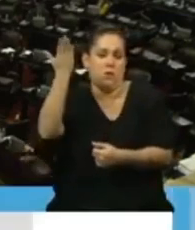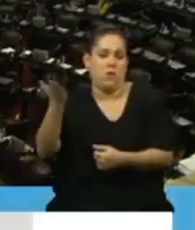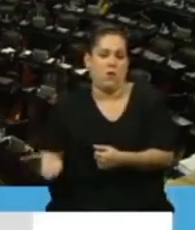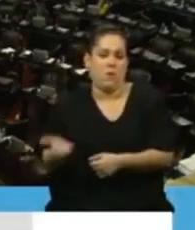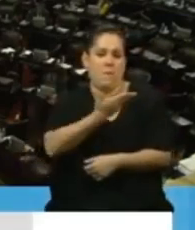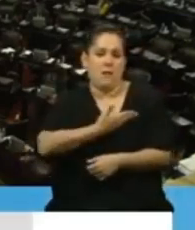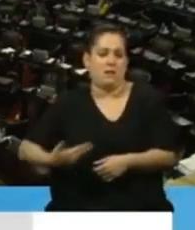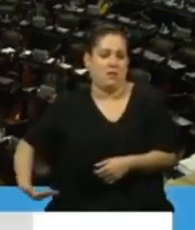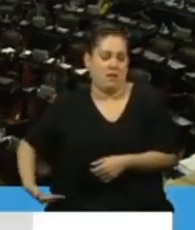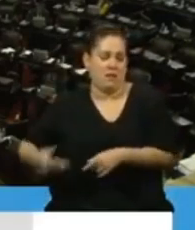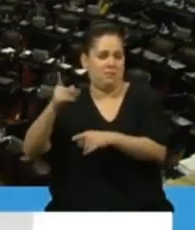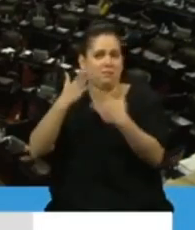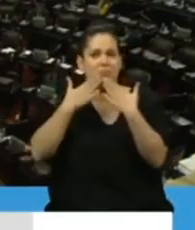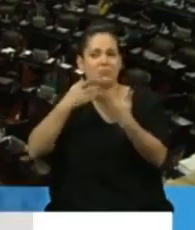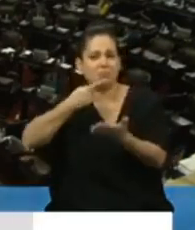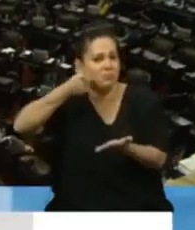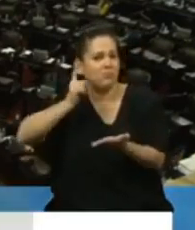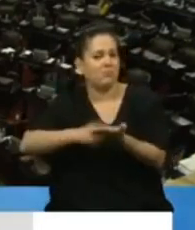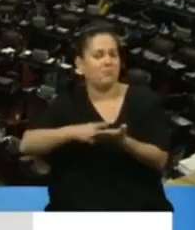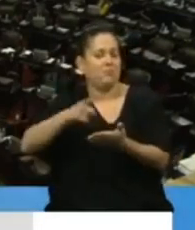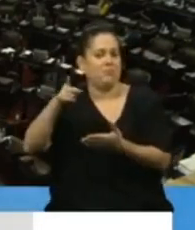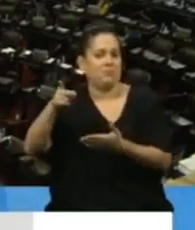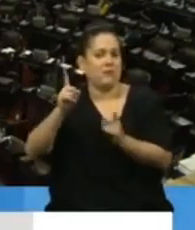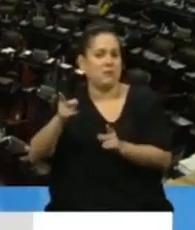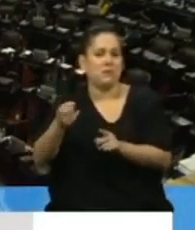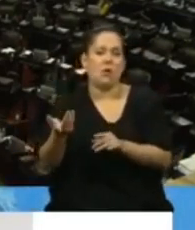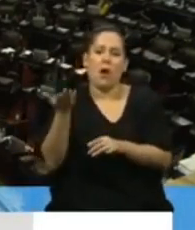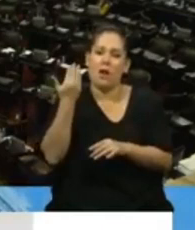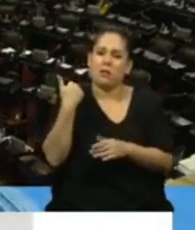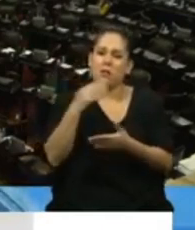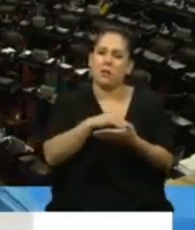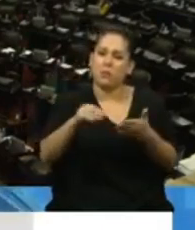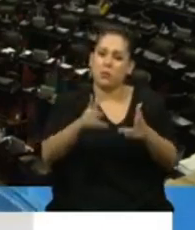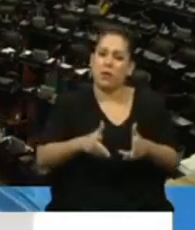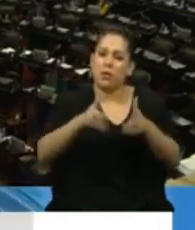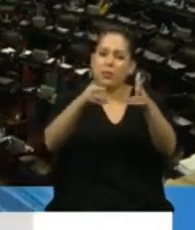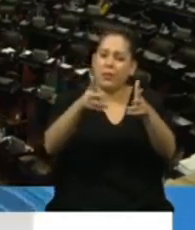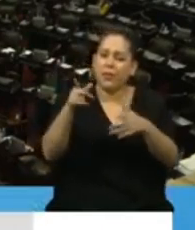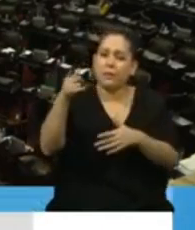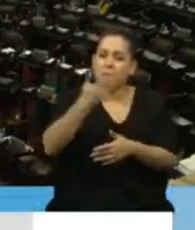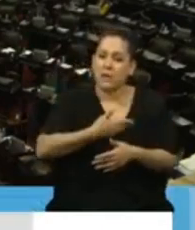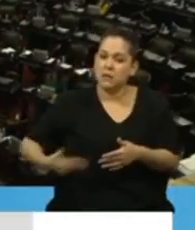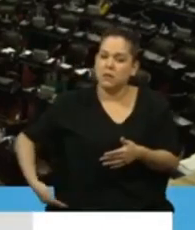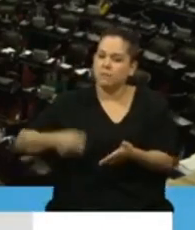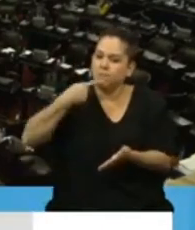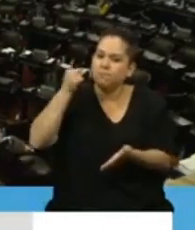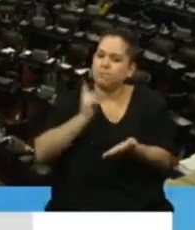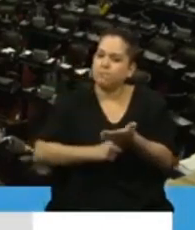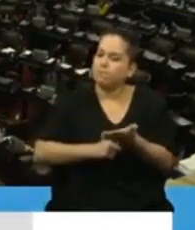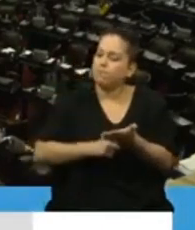Nación, en el que, como bien dijo un diputado anteriormente, estableció que los pilares